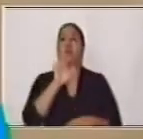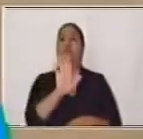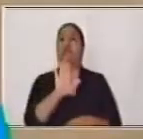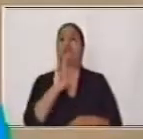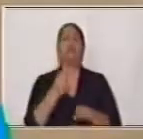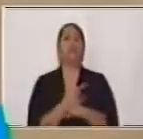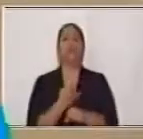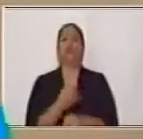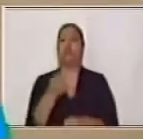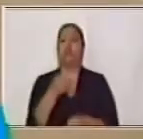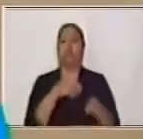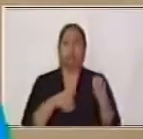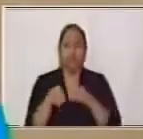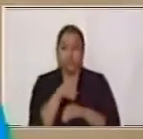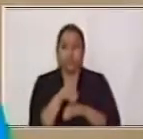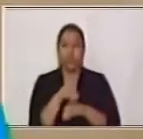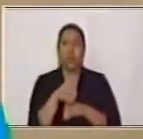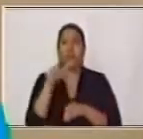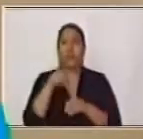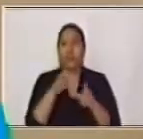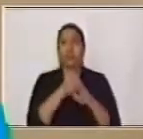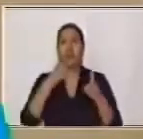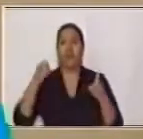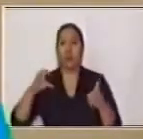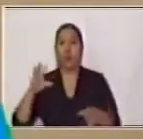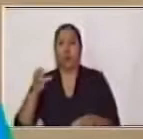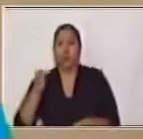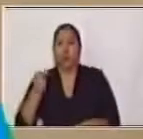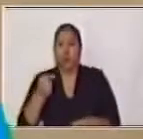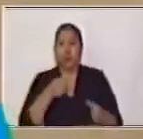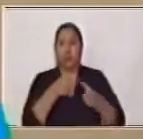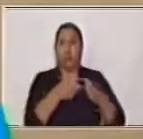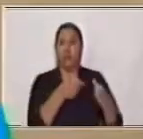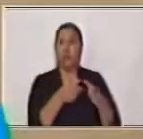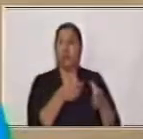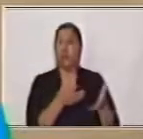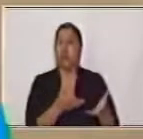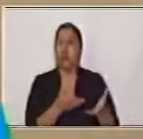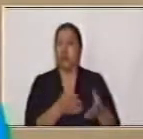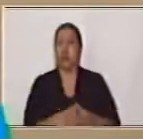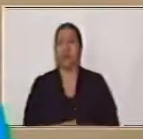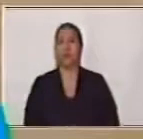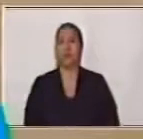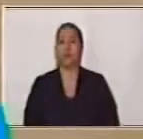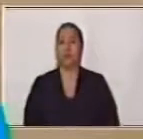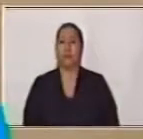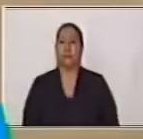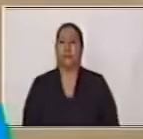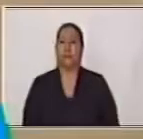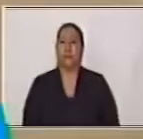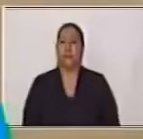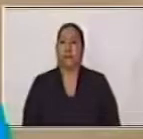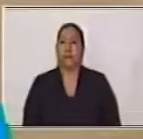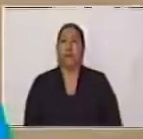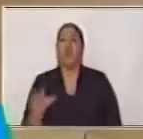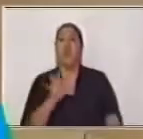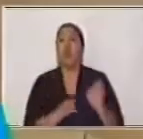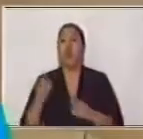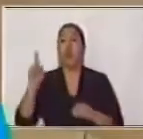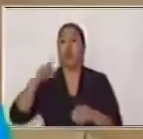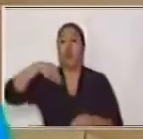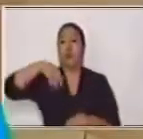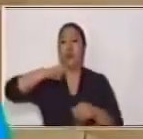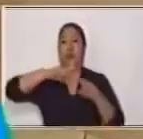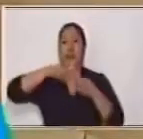oración yuxtapuesta coordinada se convierta en una, como un nexo de unión?